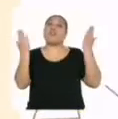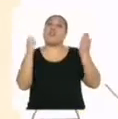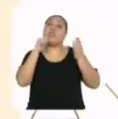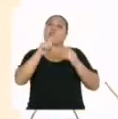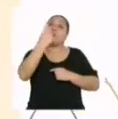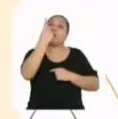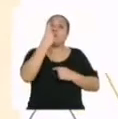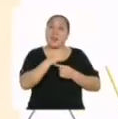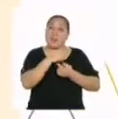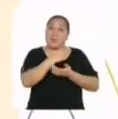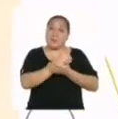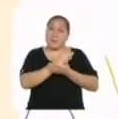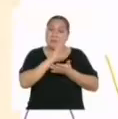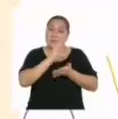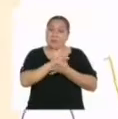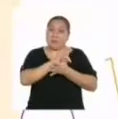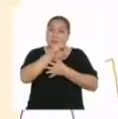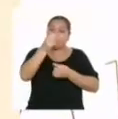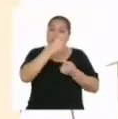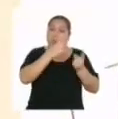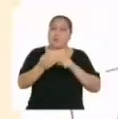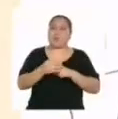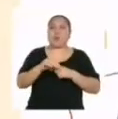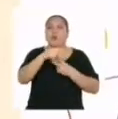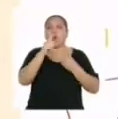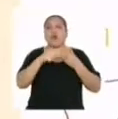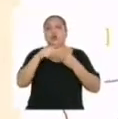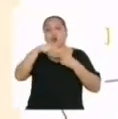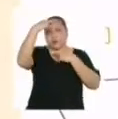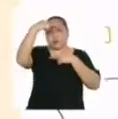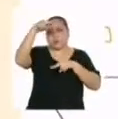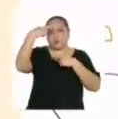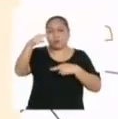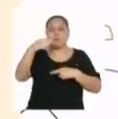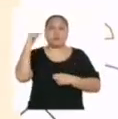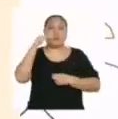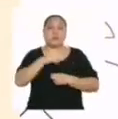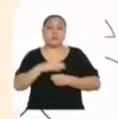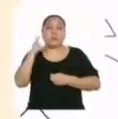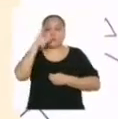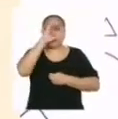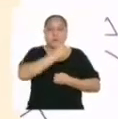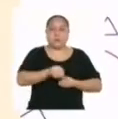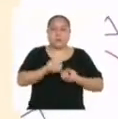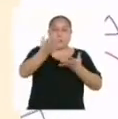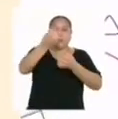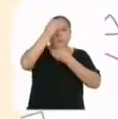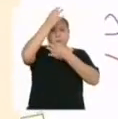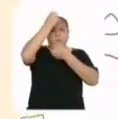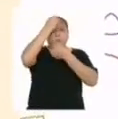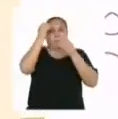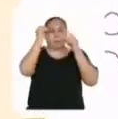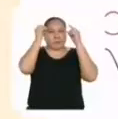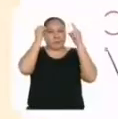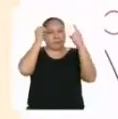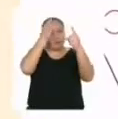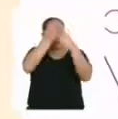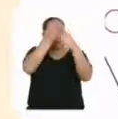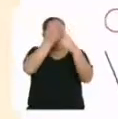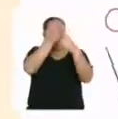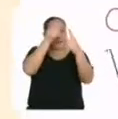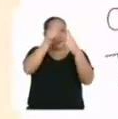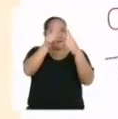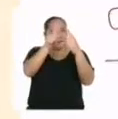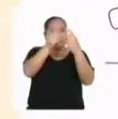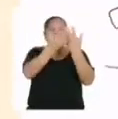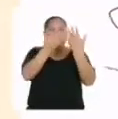Otra sección son las noticias, las cuales buscarán informar de manera objetiva sobre